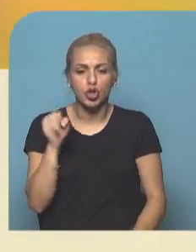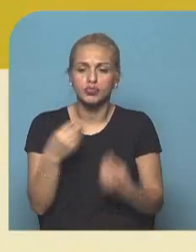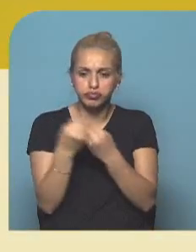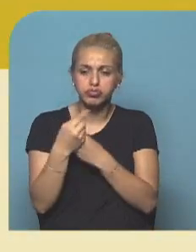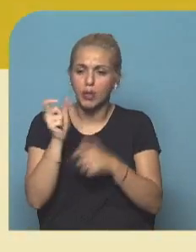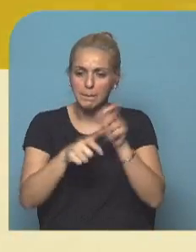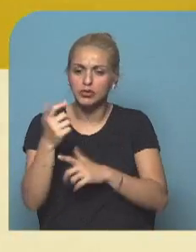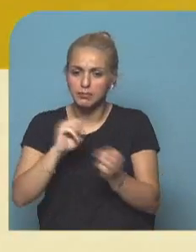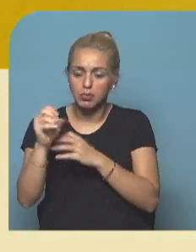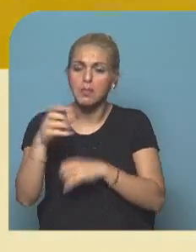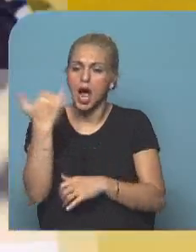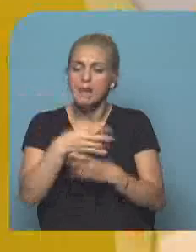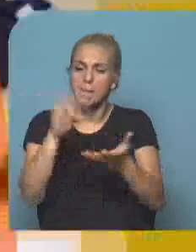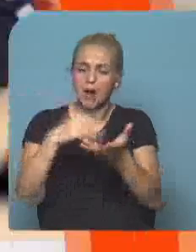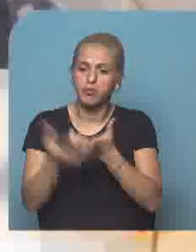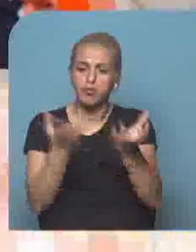focos activos.